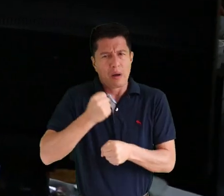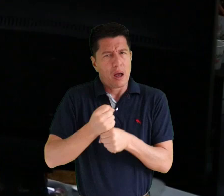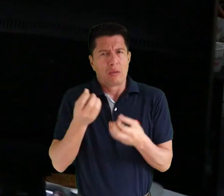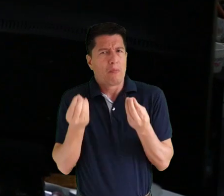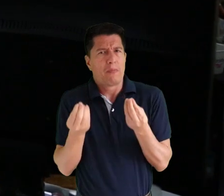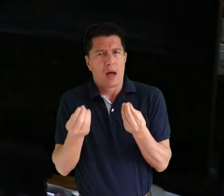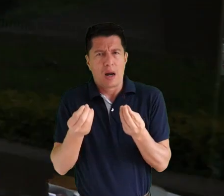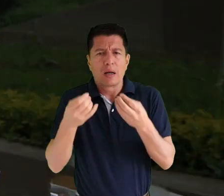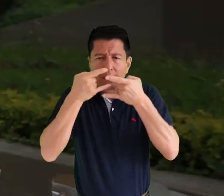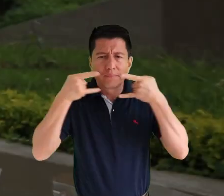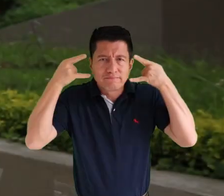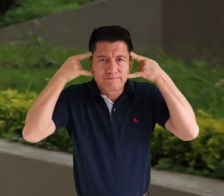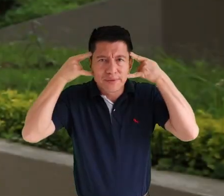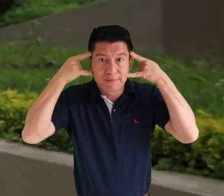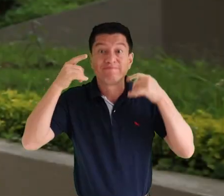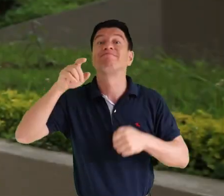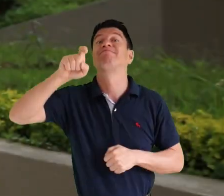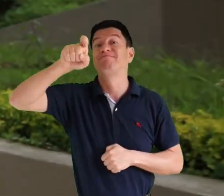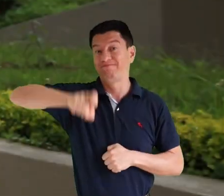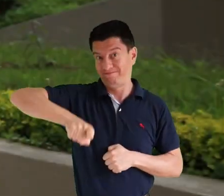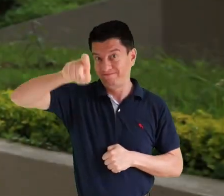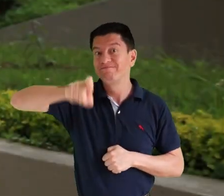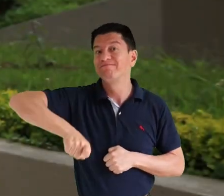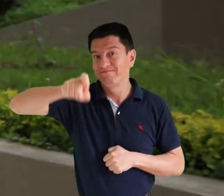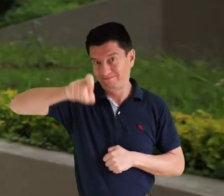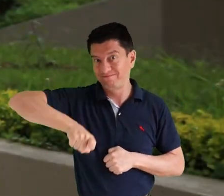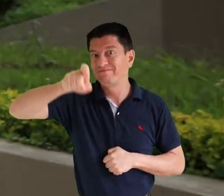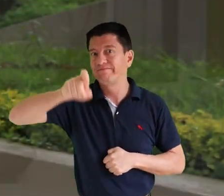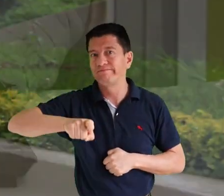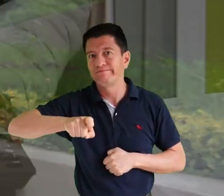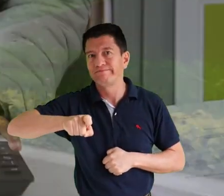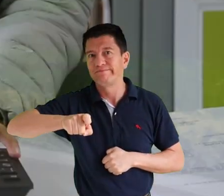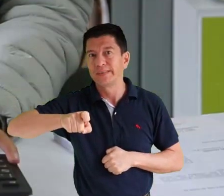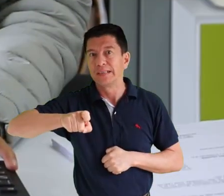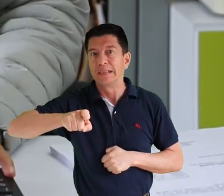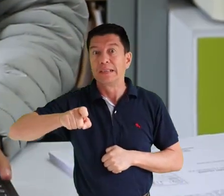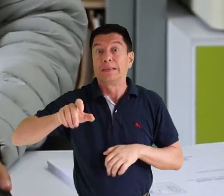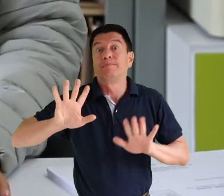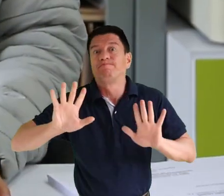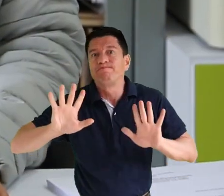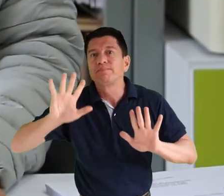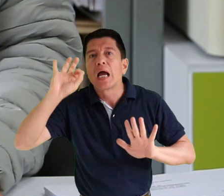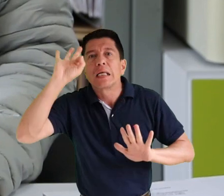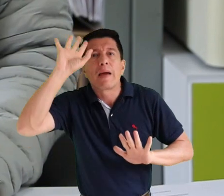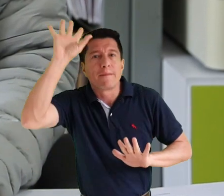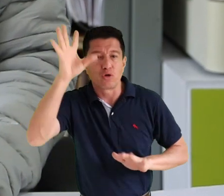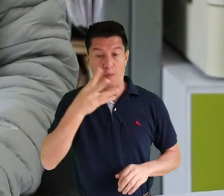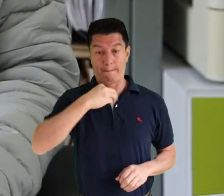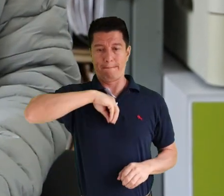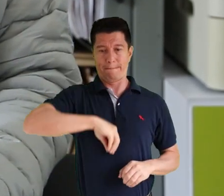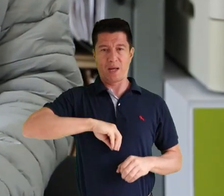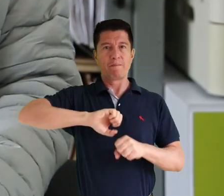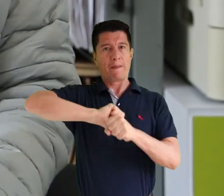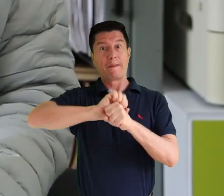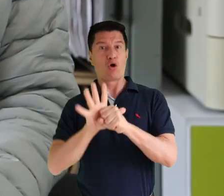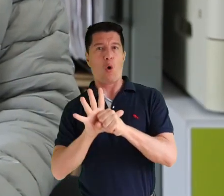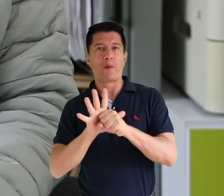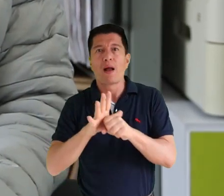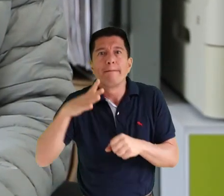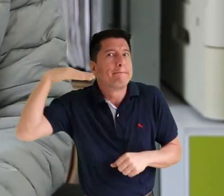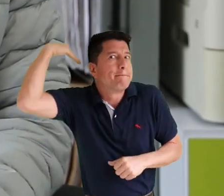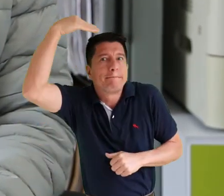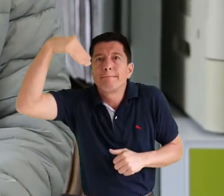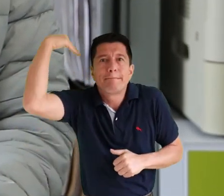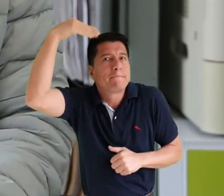si estamos en un espacio completamente solos, si lo requerimos. Si de pronto nosotros somos pacientes asintomáticos y